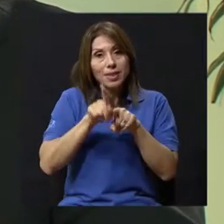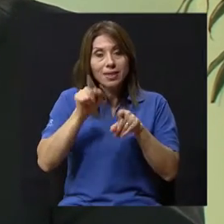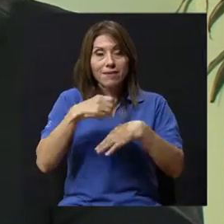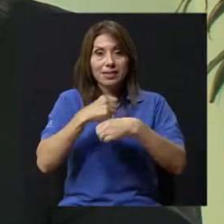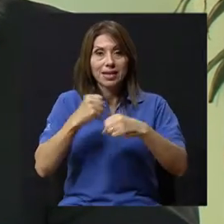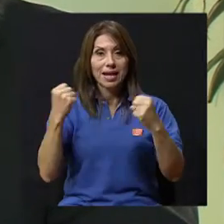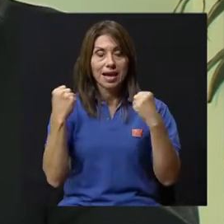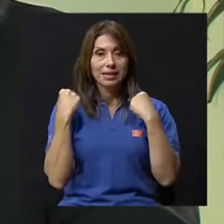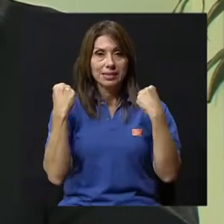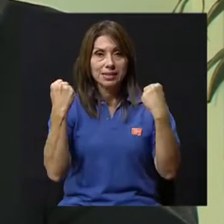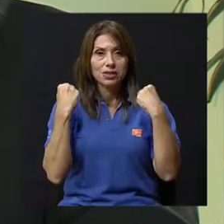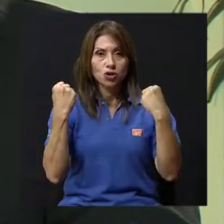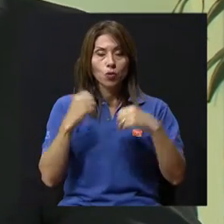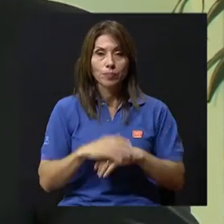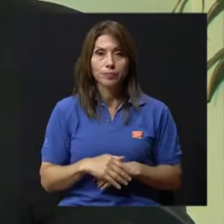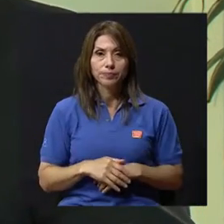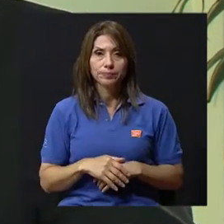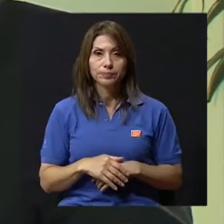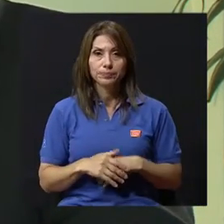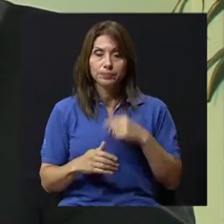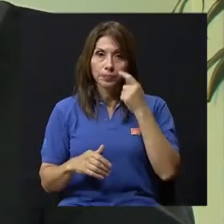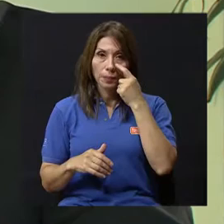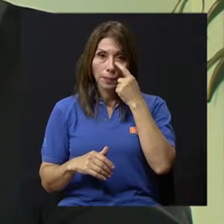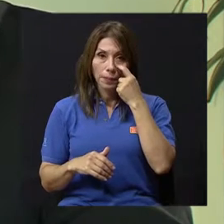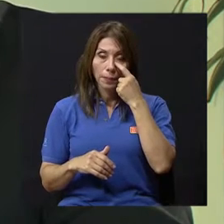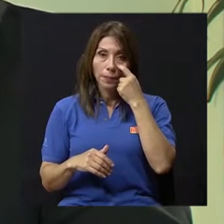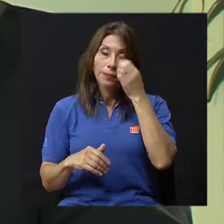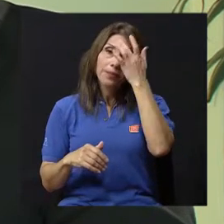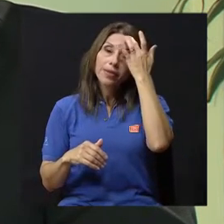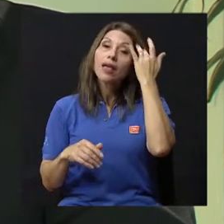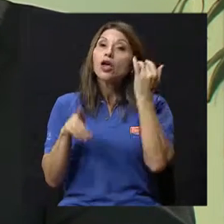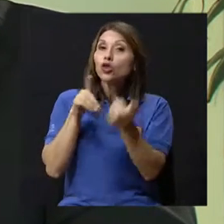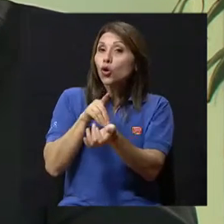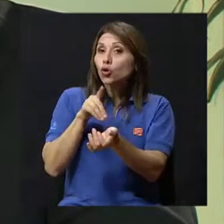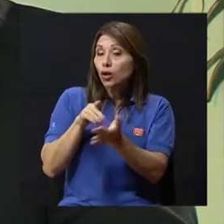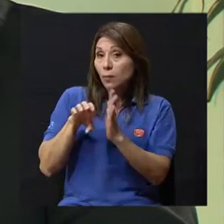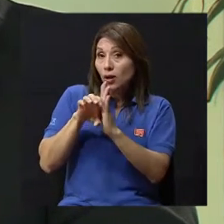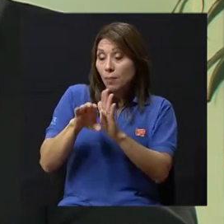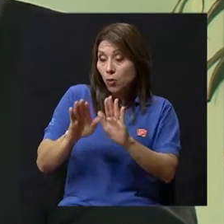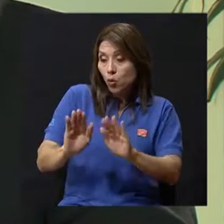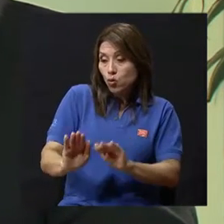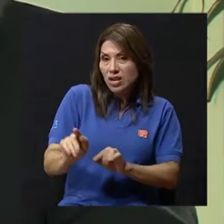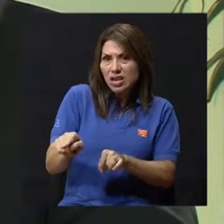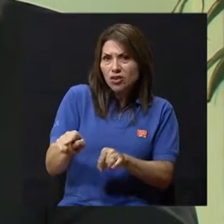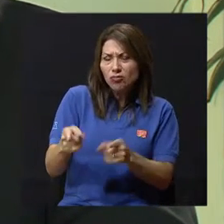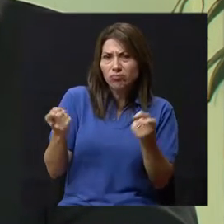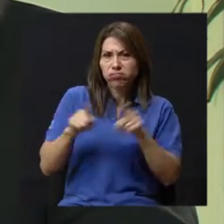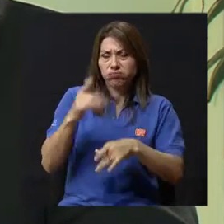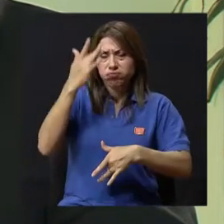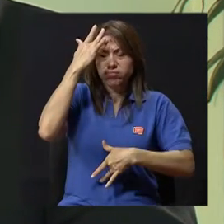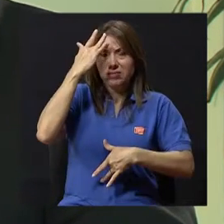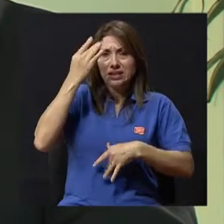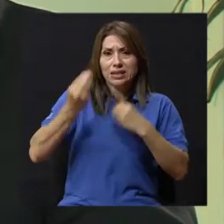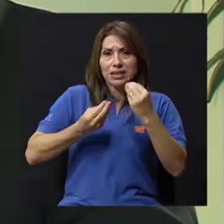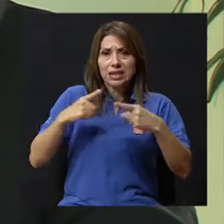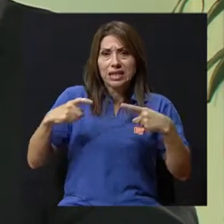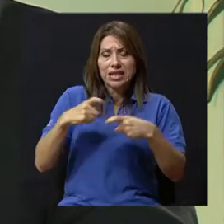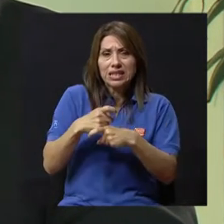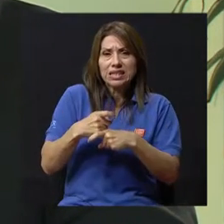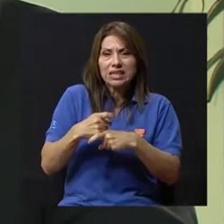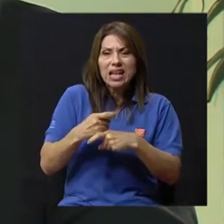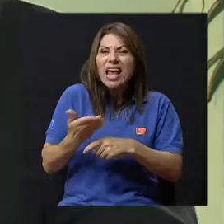ejercicio. Doctor, ante una crisis, en qué momento deben los papás pensar en llevar al niño a un servicio de emergencias?